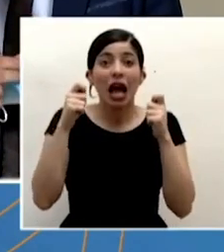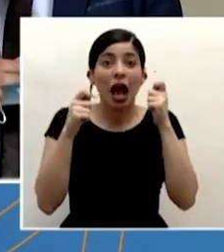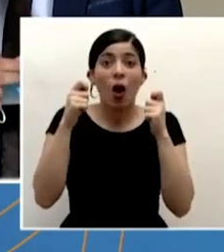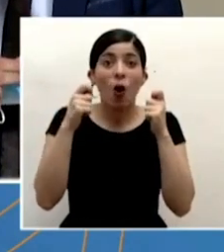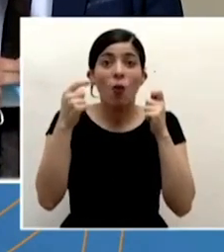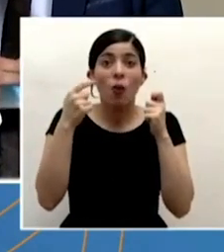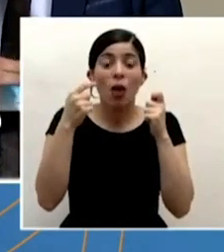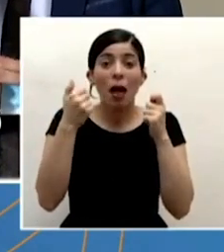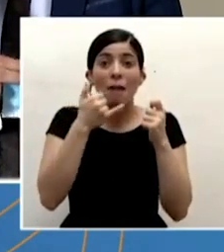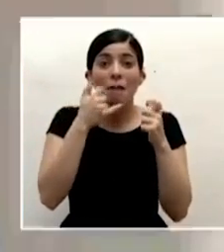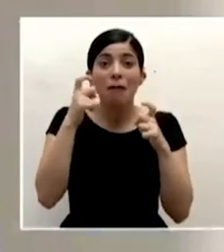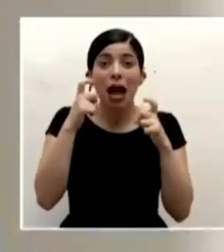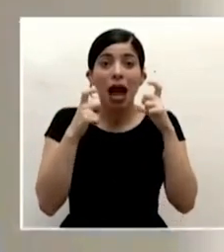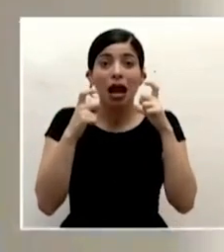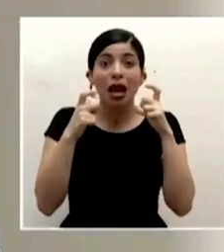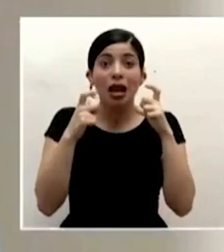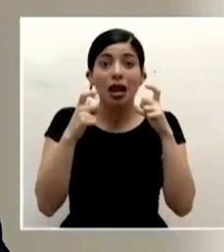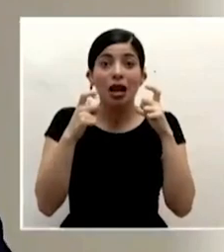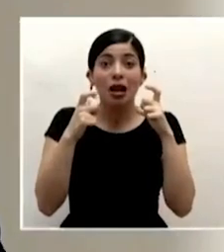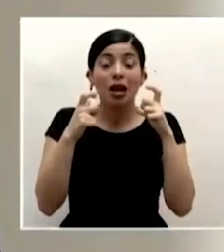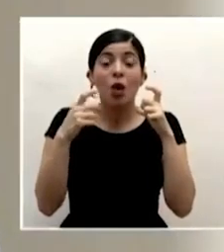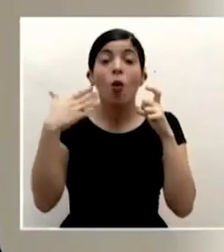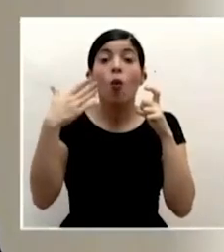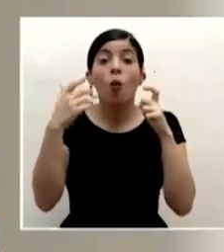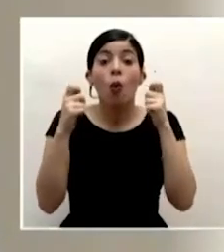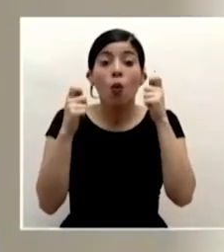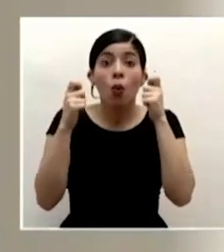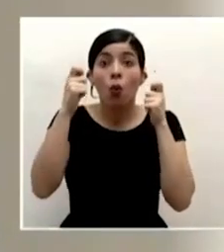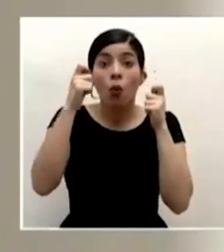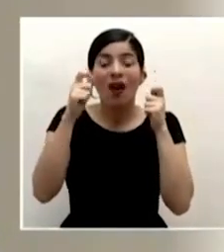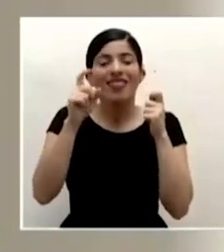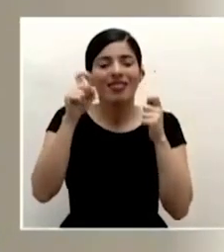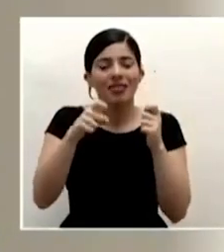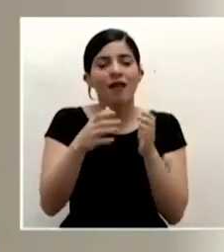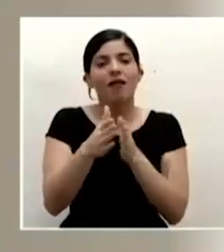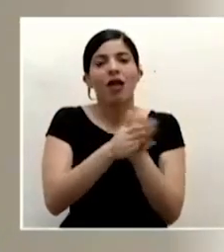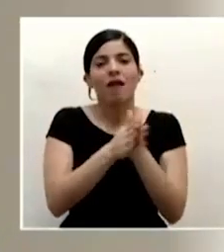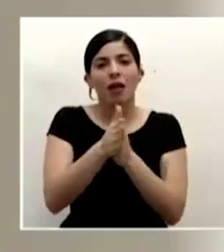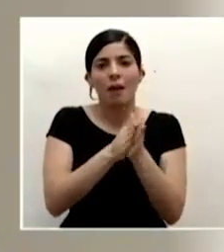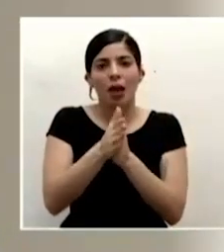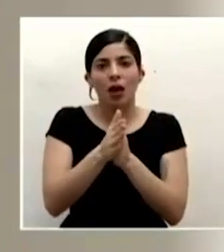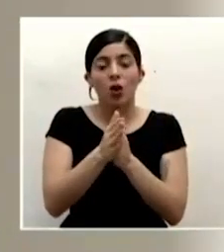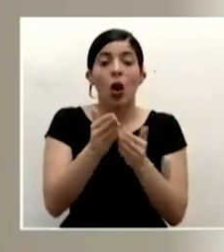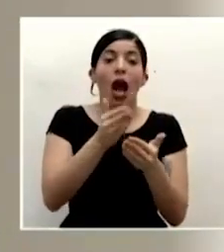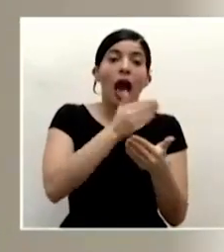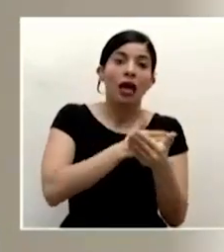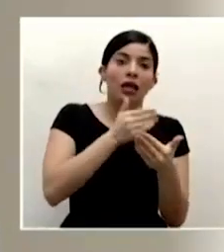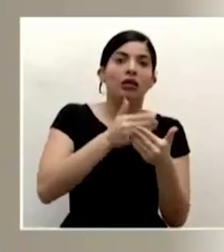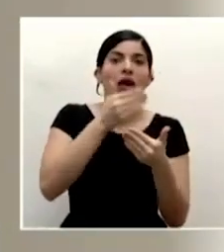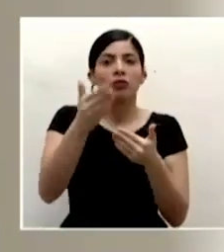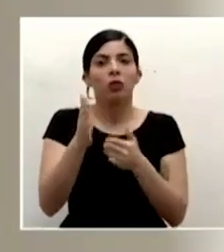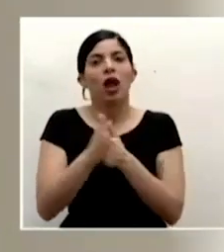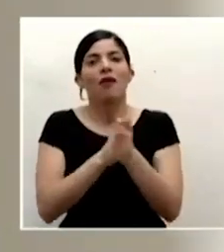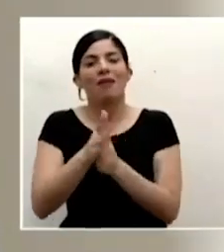cuando se la ya se la ajusta tiene que lavarse las manos después de manipularla por lo mismo que estamos hablando porque hay un